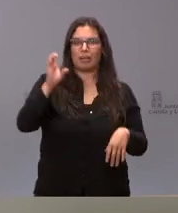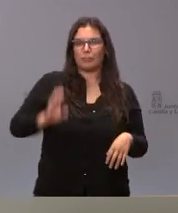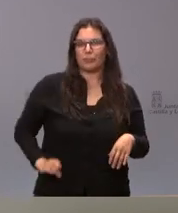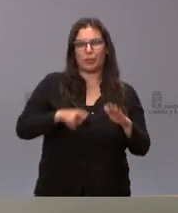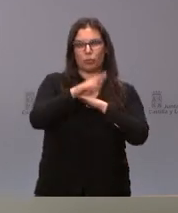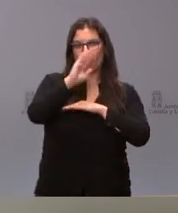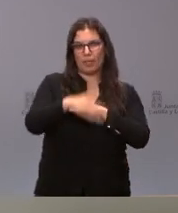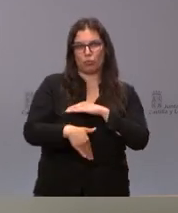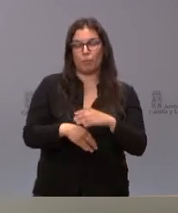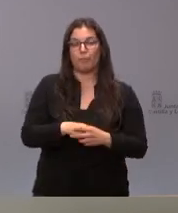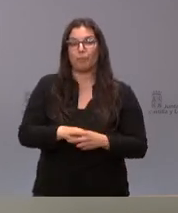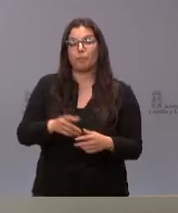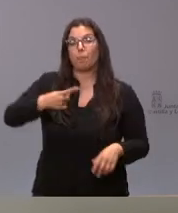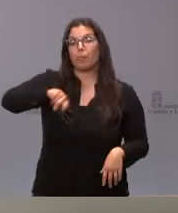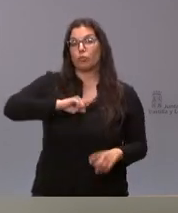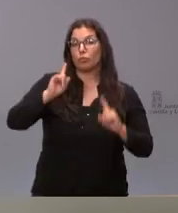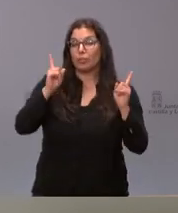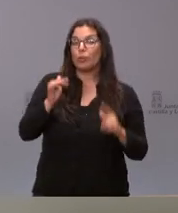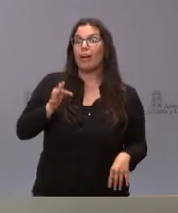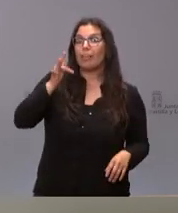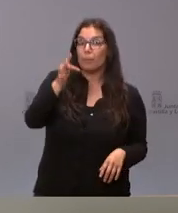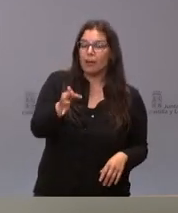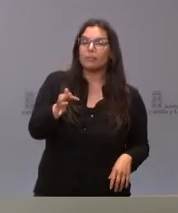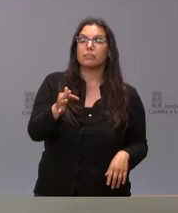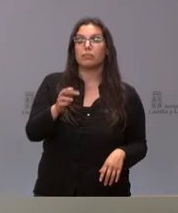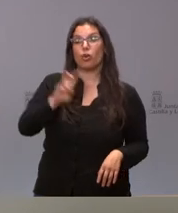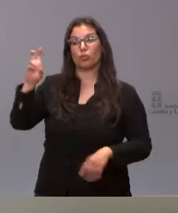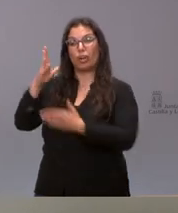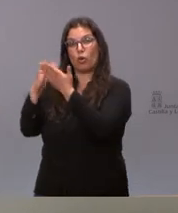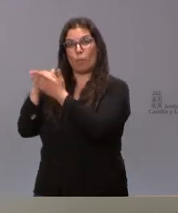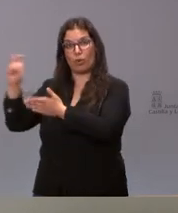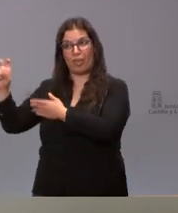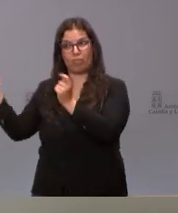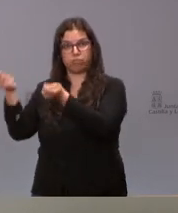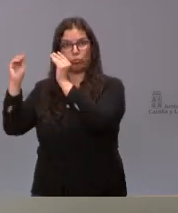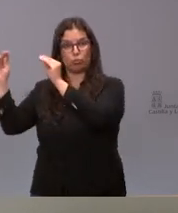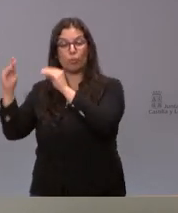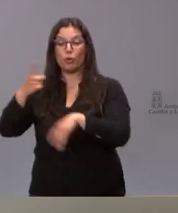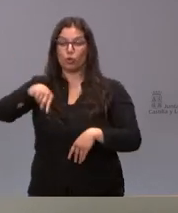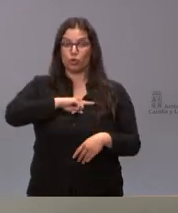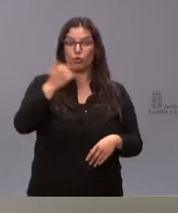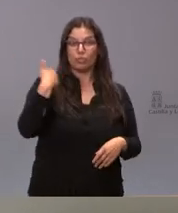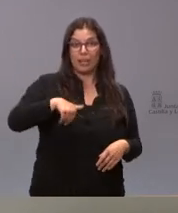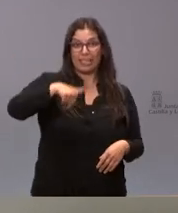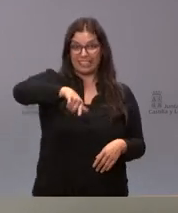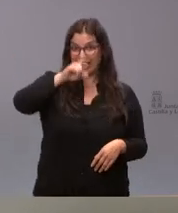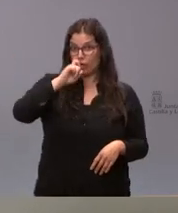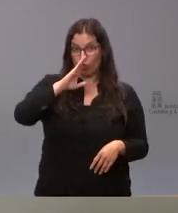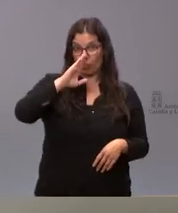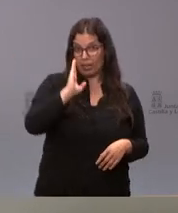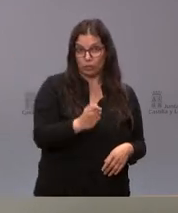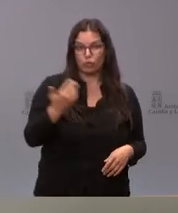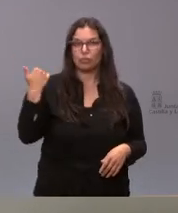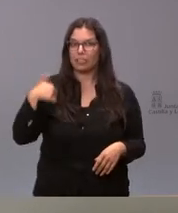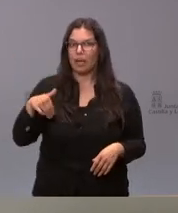recursos en nuestro caso además frente a lo que han anunciado otras comunidades autónomas ya directamente en el año 2022 nosotros